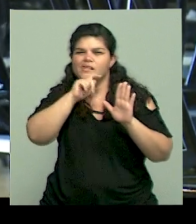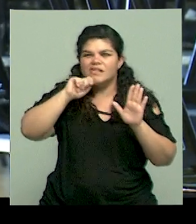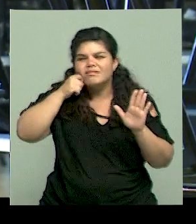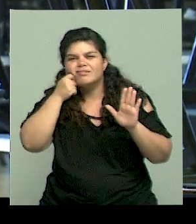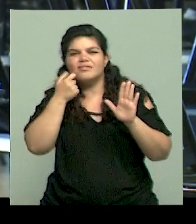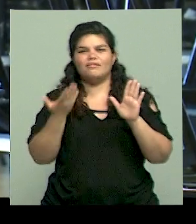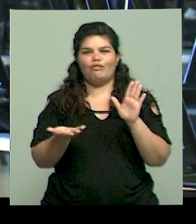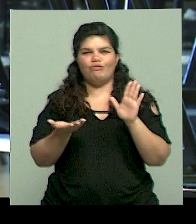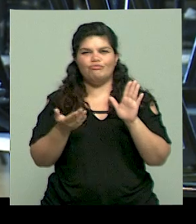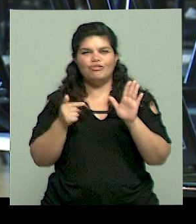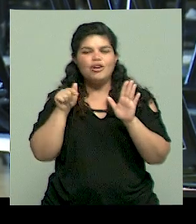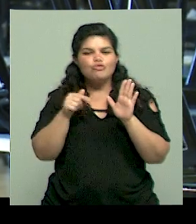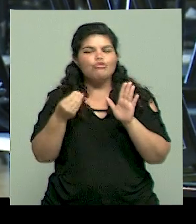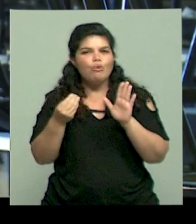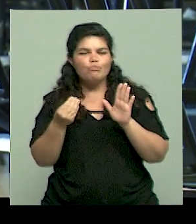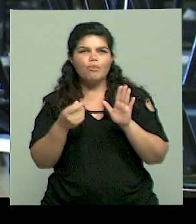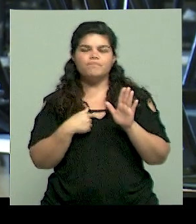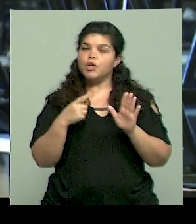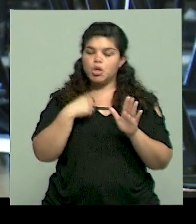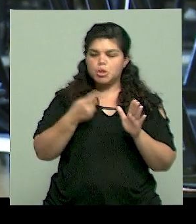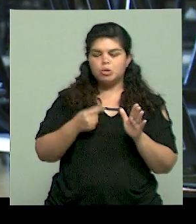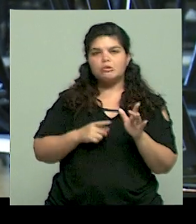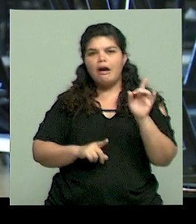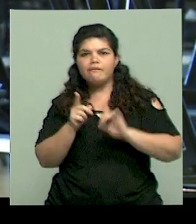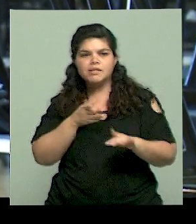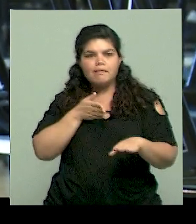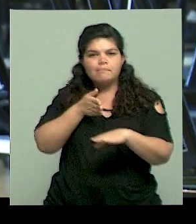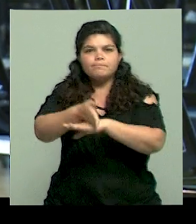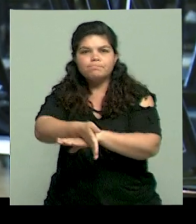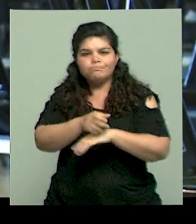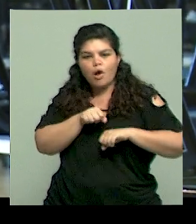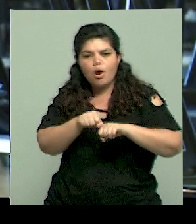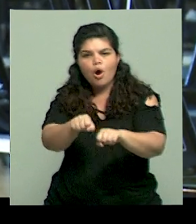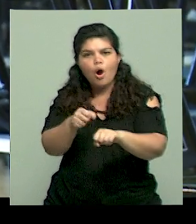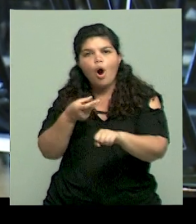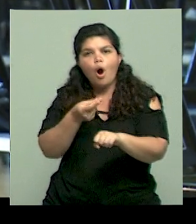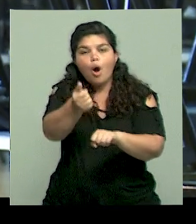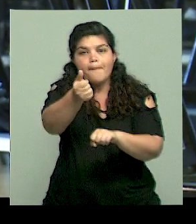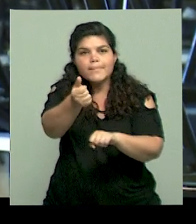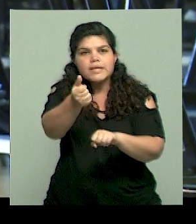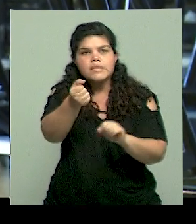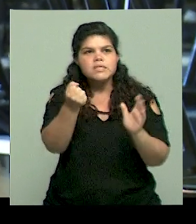que la información más fácil que tenemos, como para decir, bueno, esto tiene muchos sellos, me parece que lo dejo de lado.